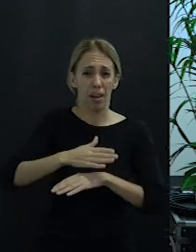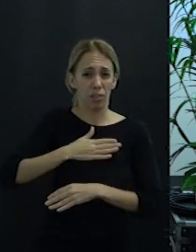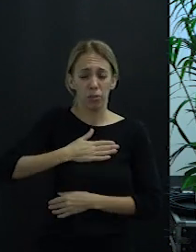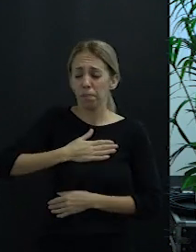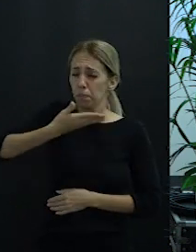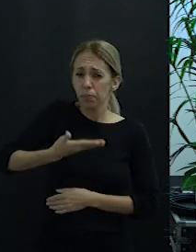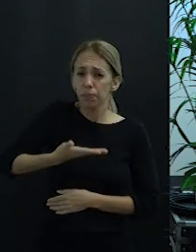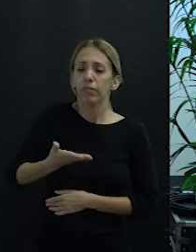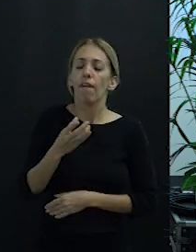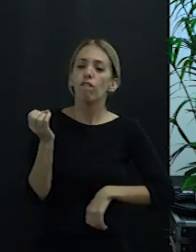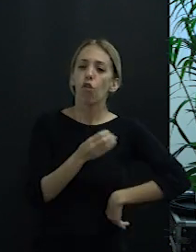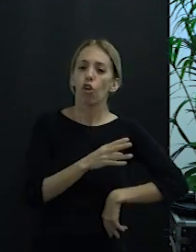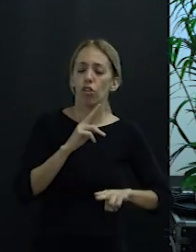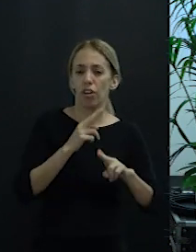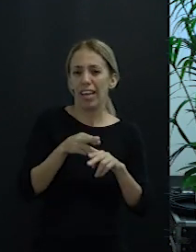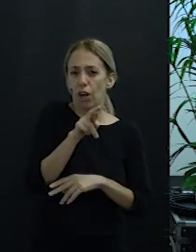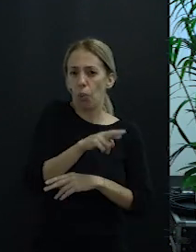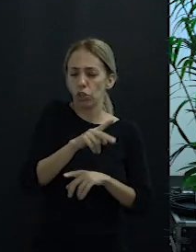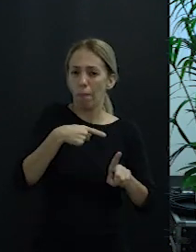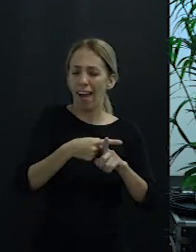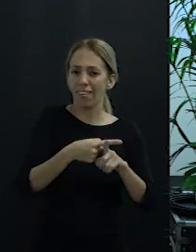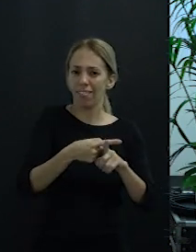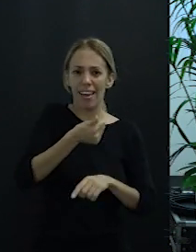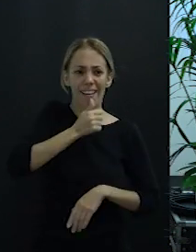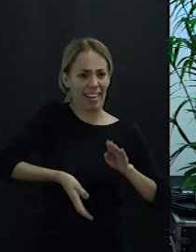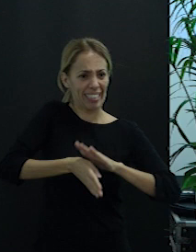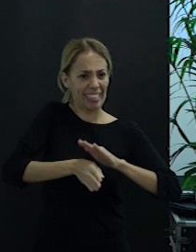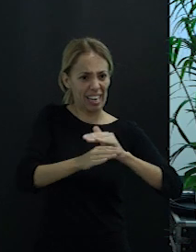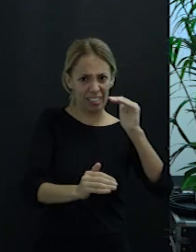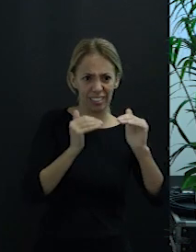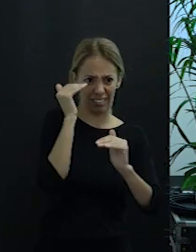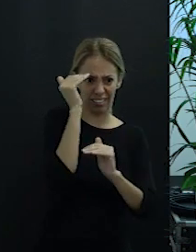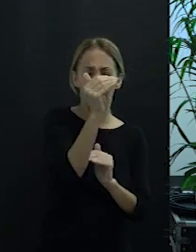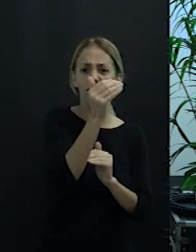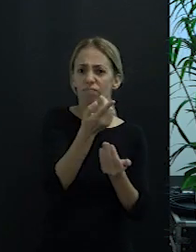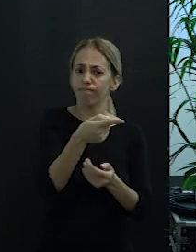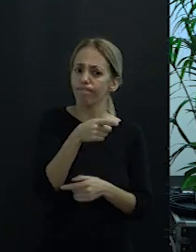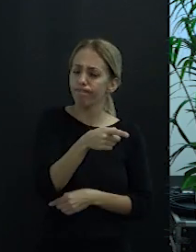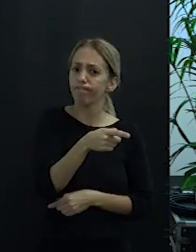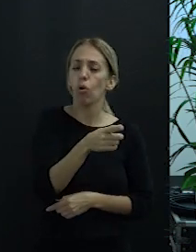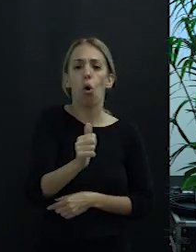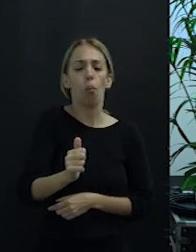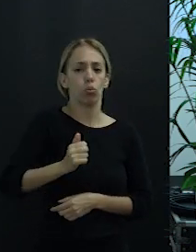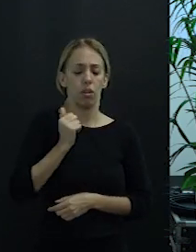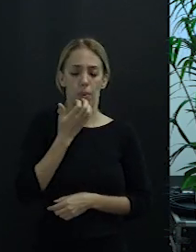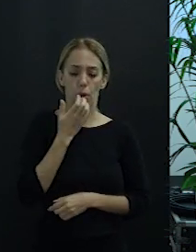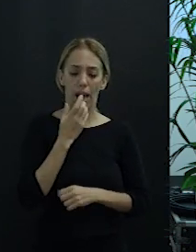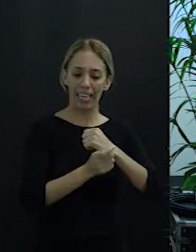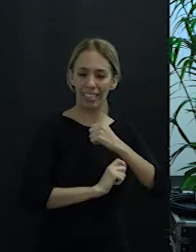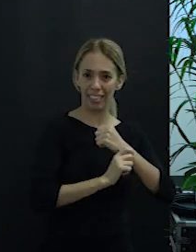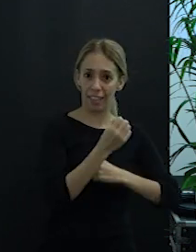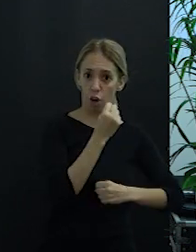recuperación y resiliencia es una oportunidad para poder pasar de la estrategia de